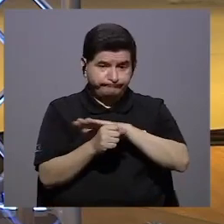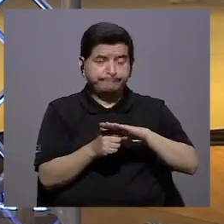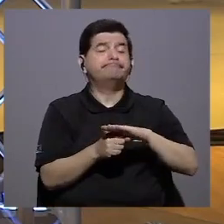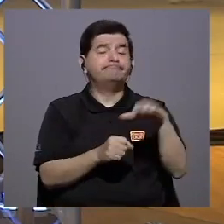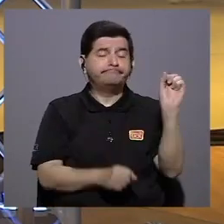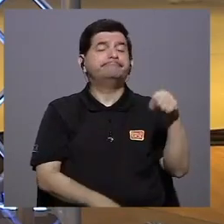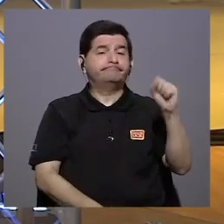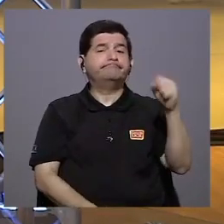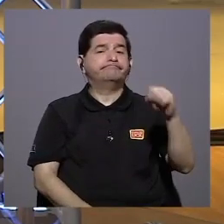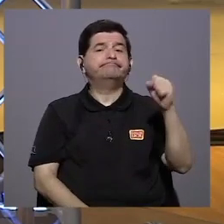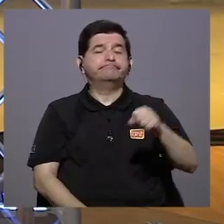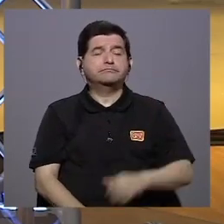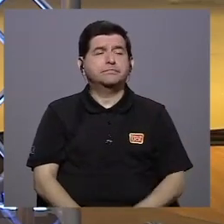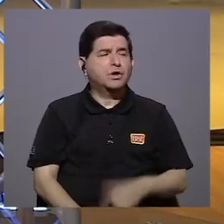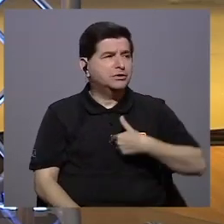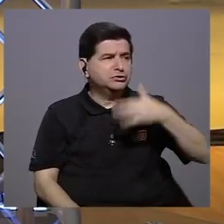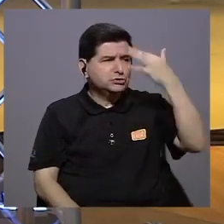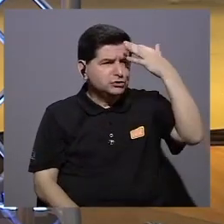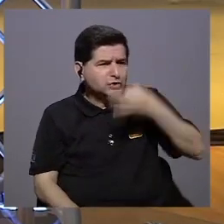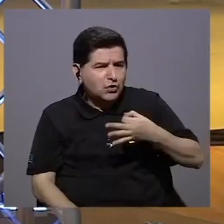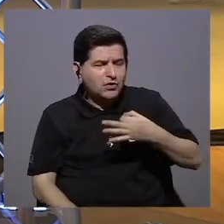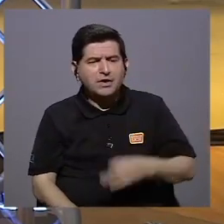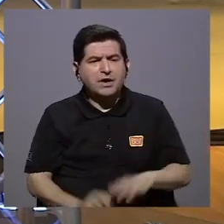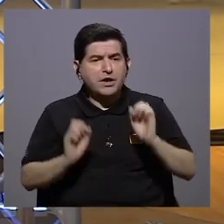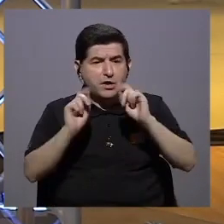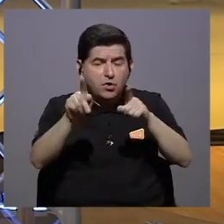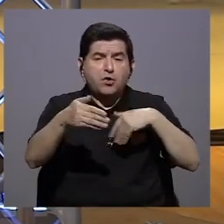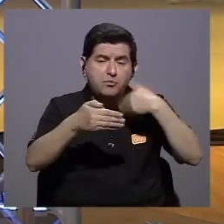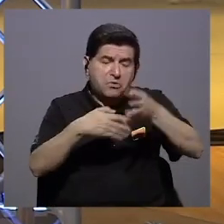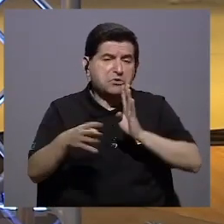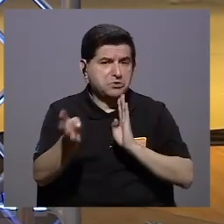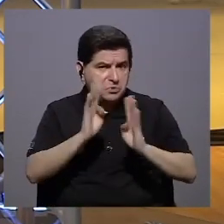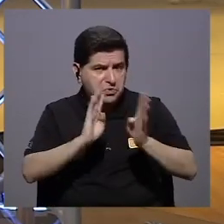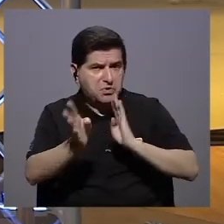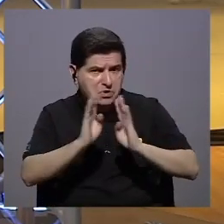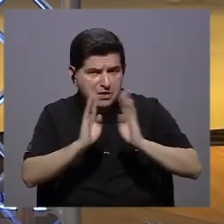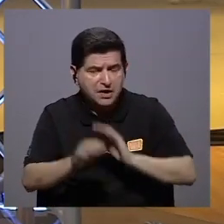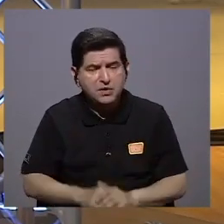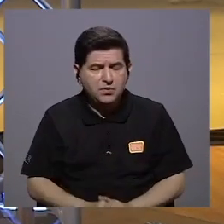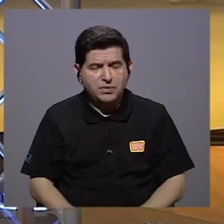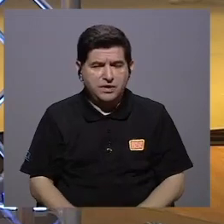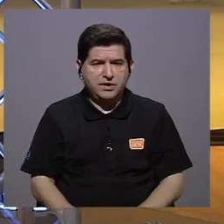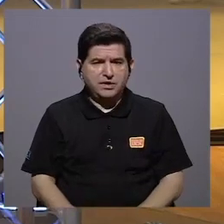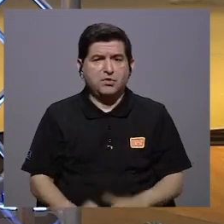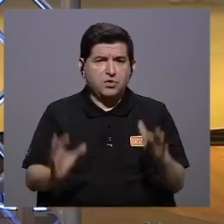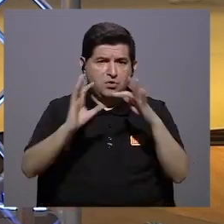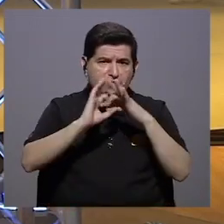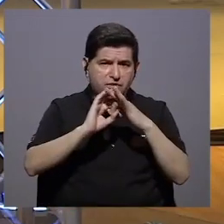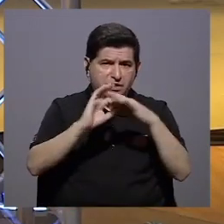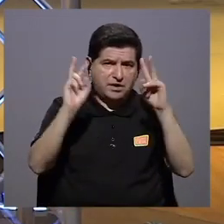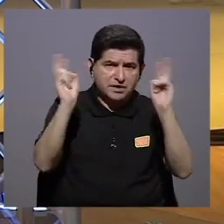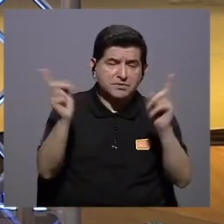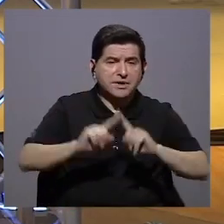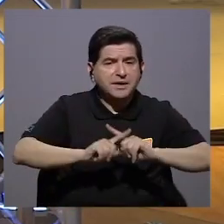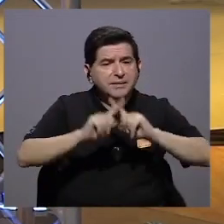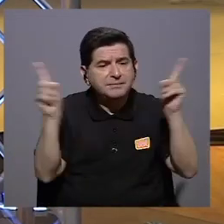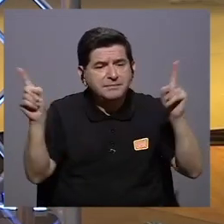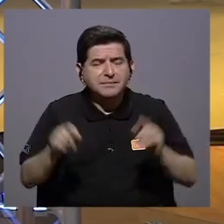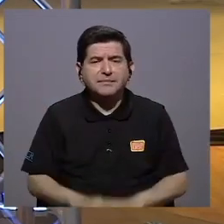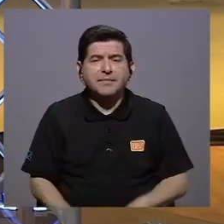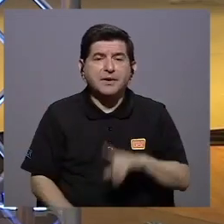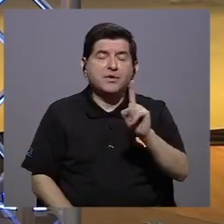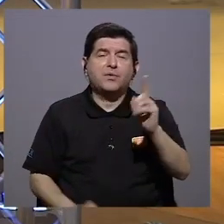Absolutamente, absolutamente. Y yo creo que tendremos oportunidad de hablar un poquito más adelante sobre esto, pero